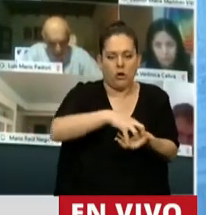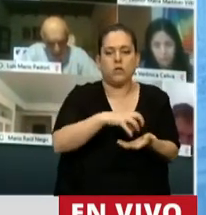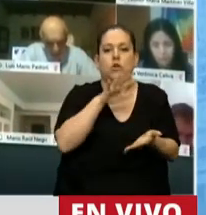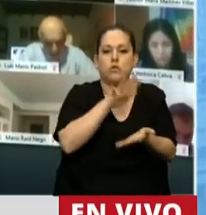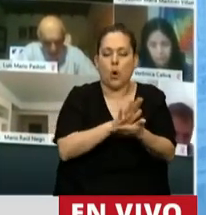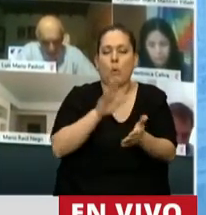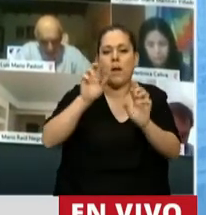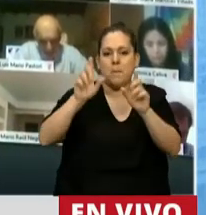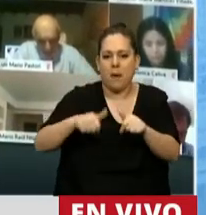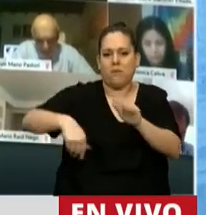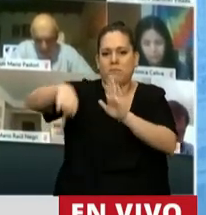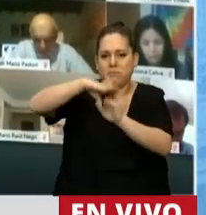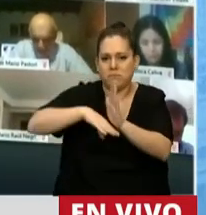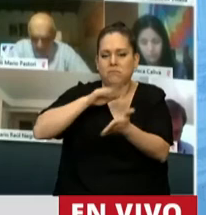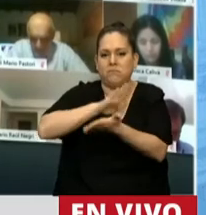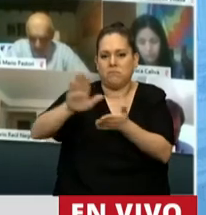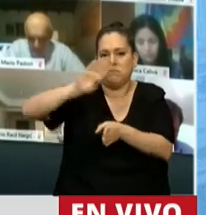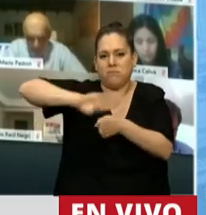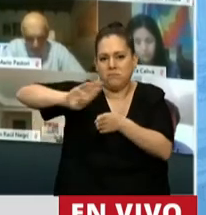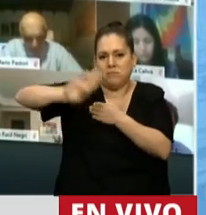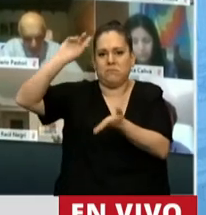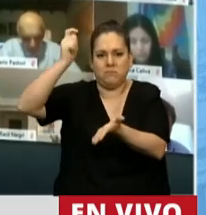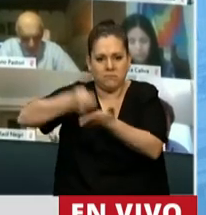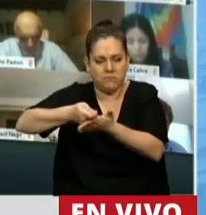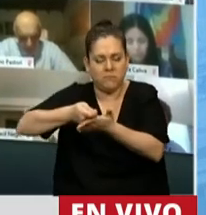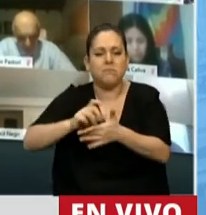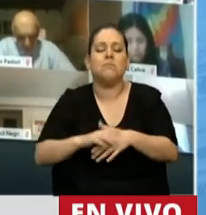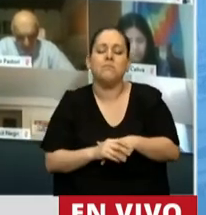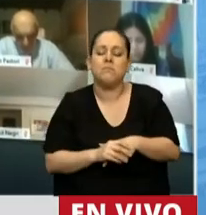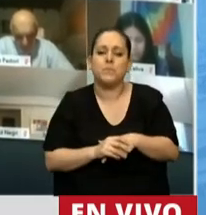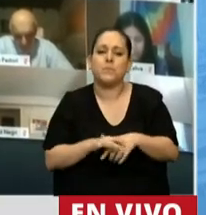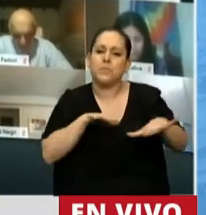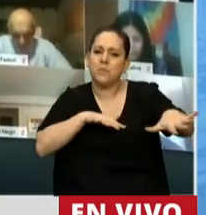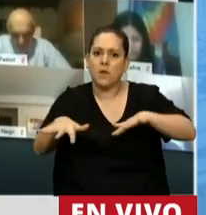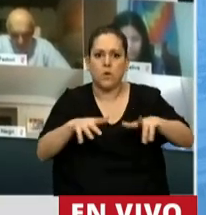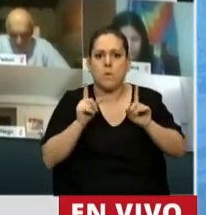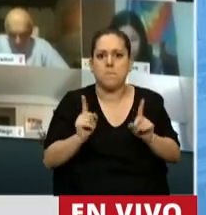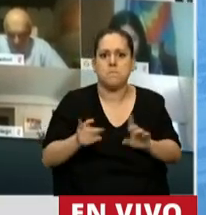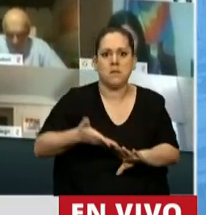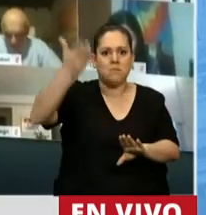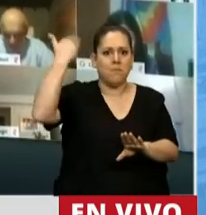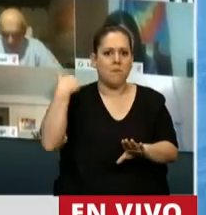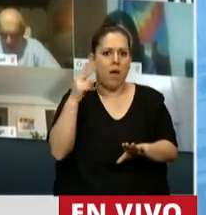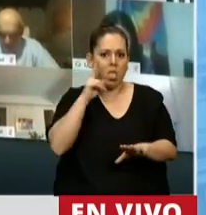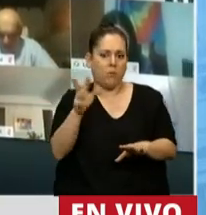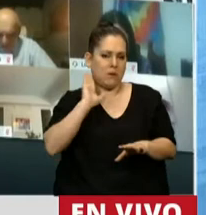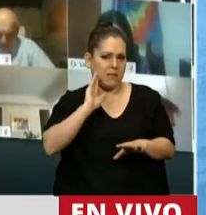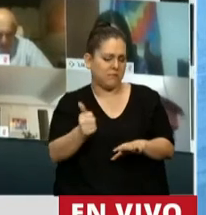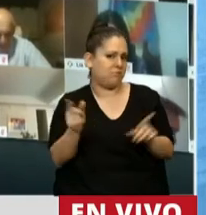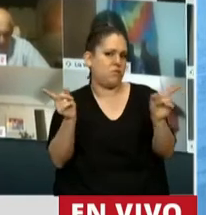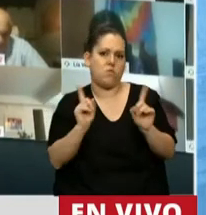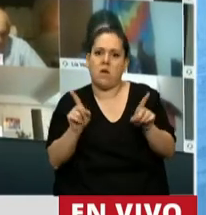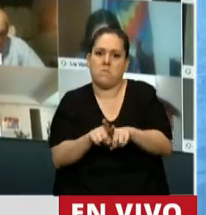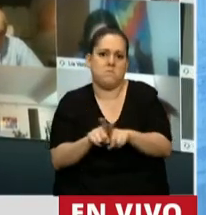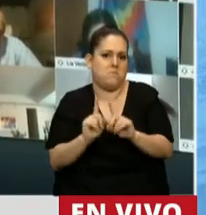reestructuración de la deuda pública de la Argentina. Y si bien la situación no es la misma de aquel 2016 donde lo que estaba